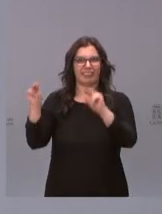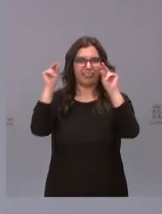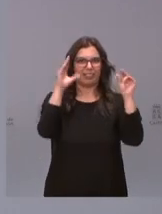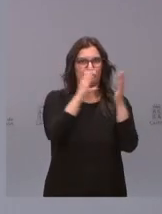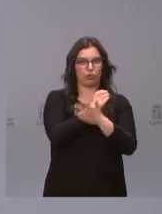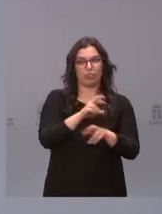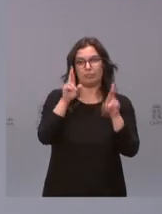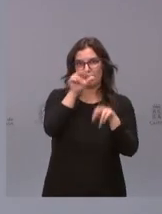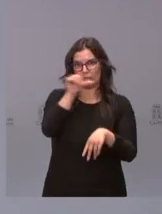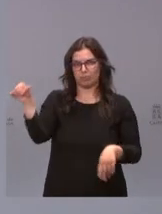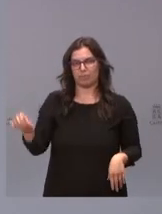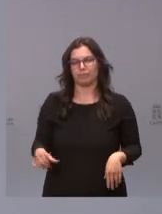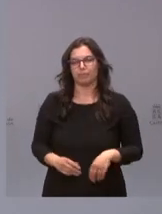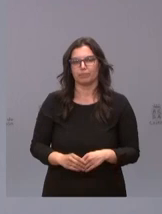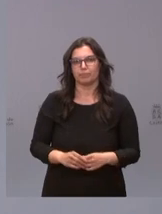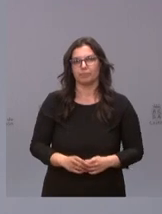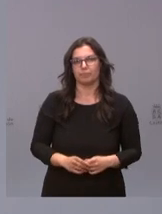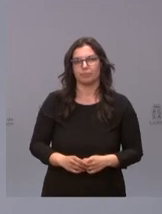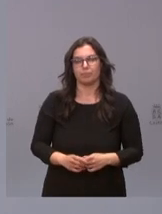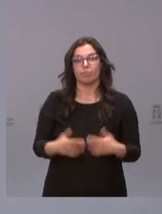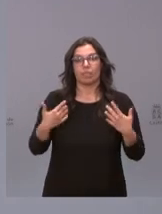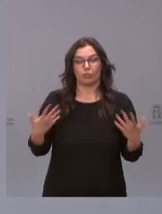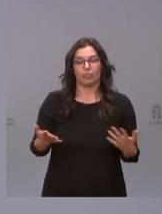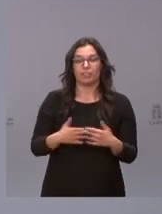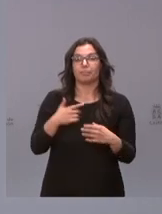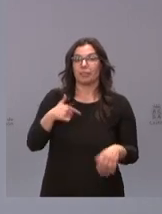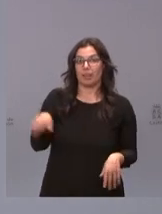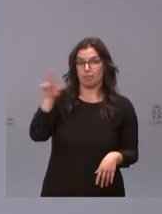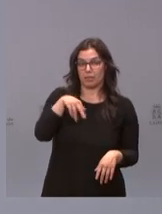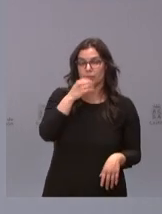autónoma en Castilla y León. Por tanto insistir